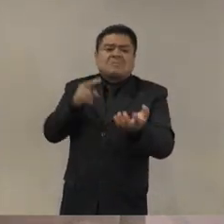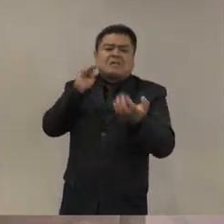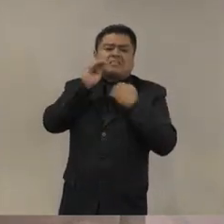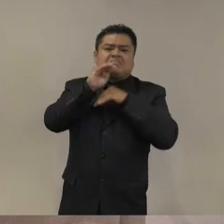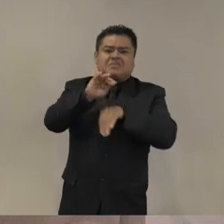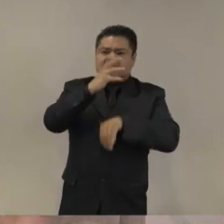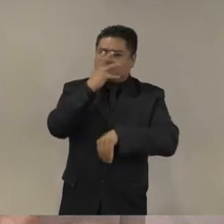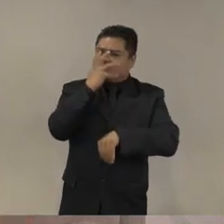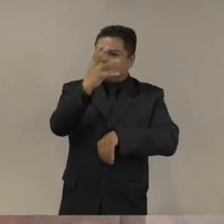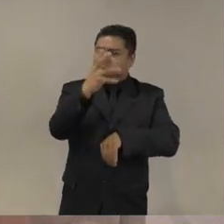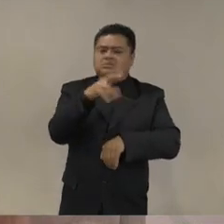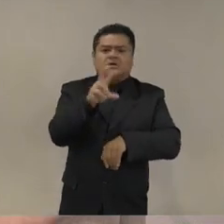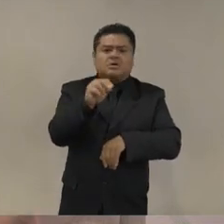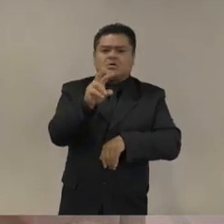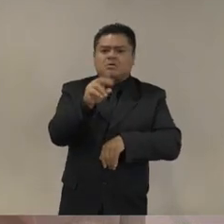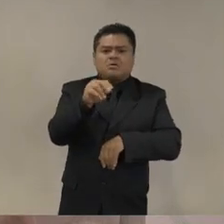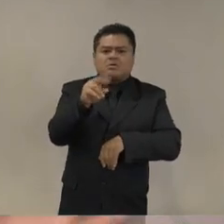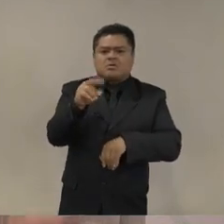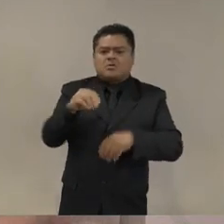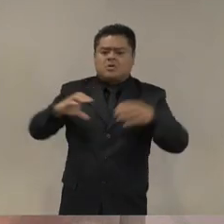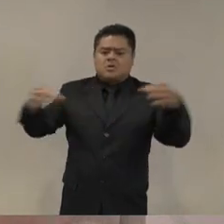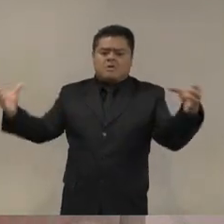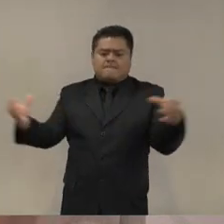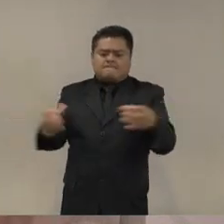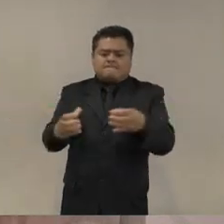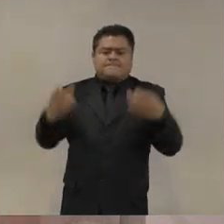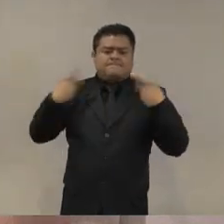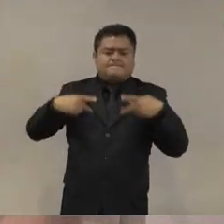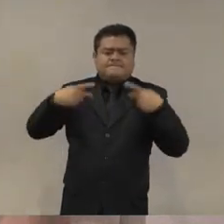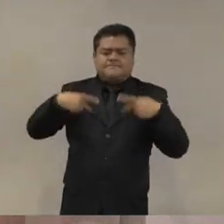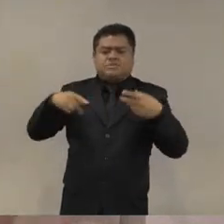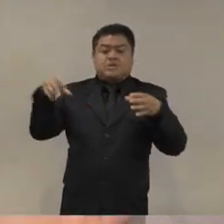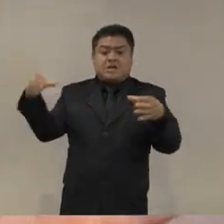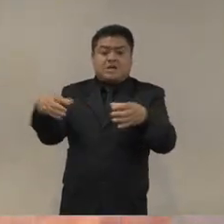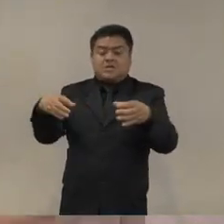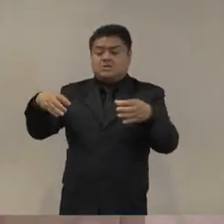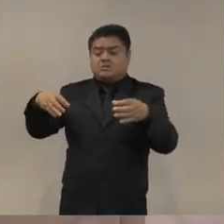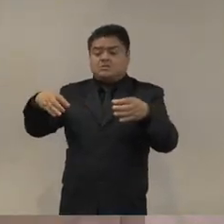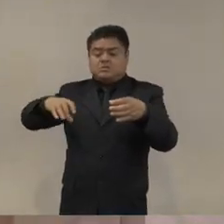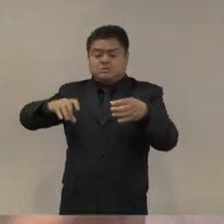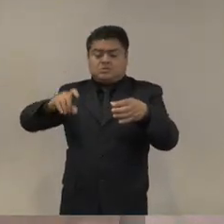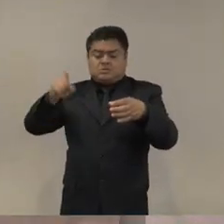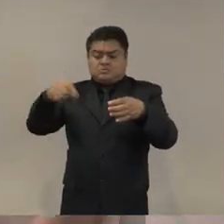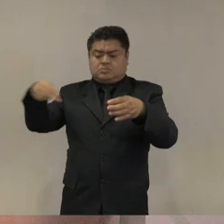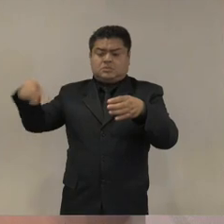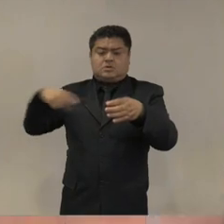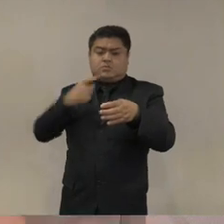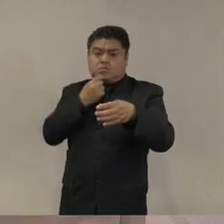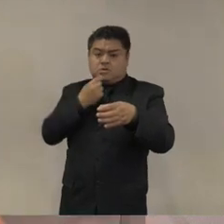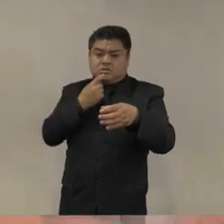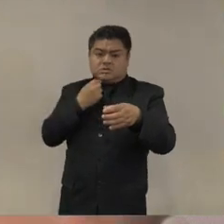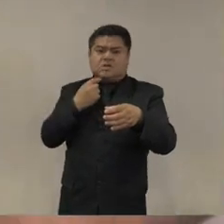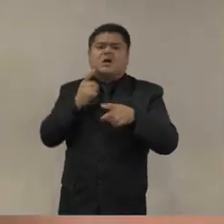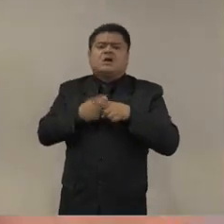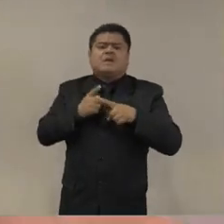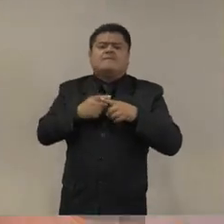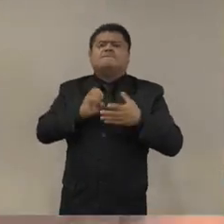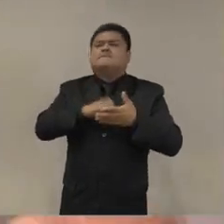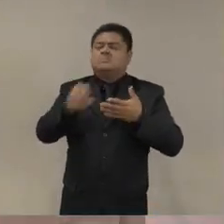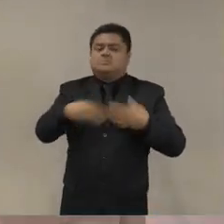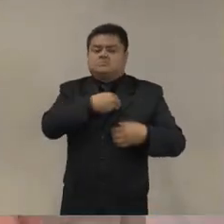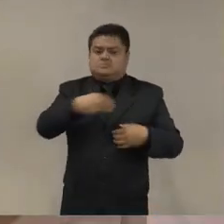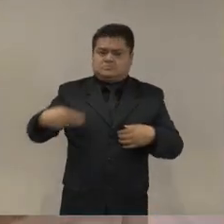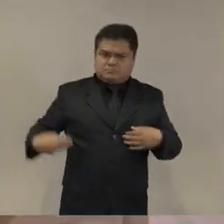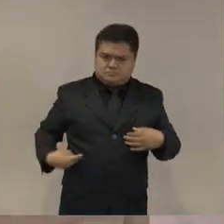servicio civil de policía los presidentes municipales siguen nombrando a su compadre o a su cuñado